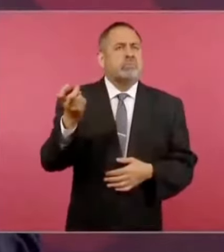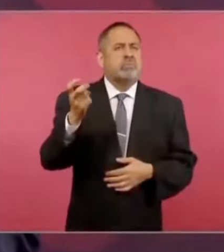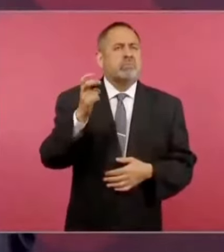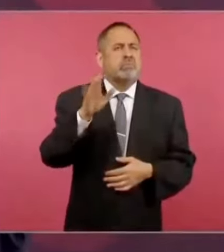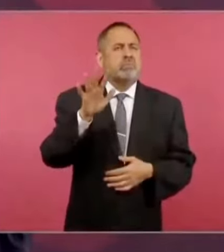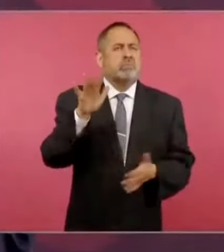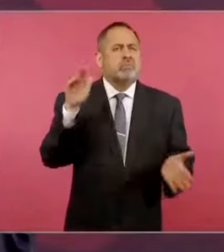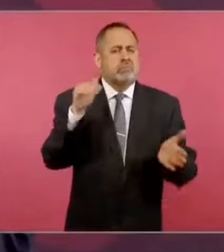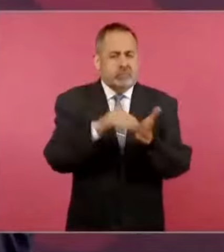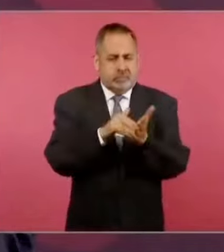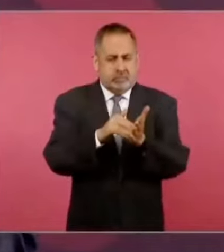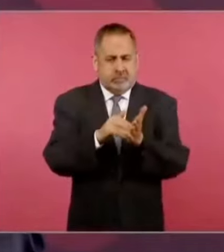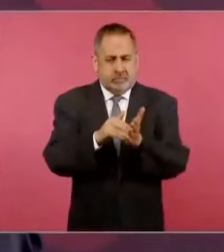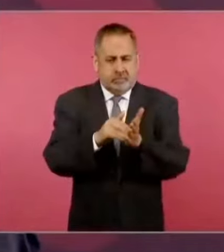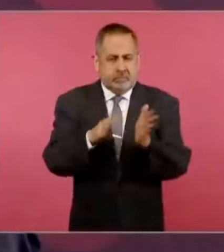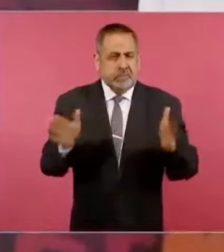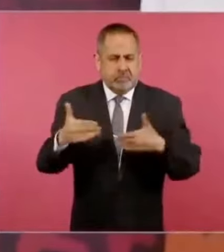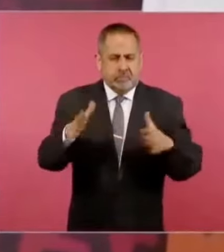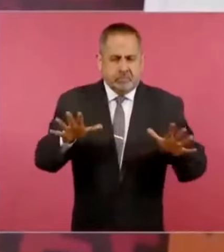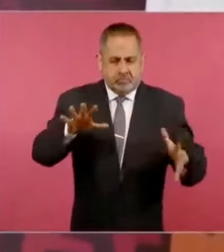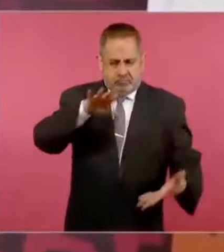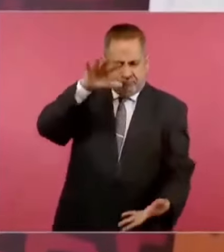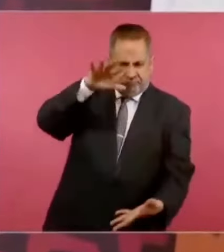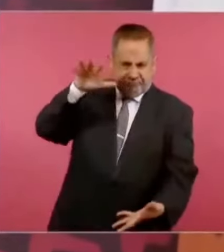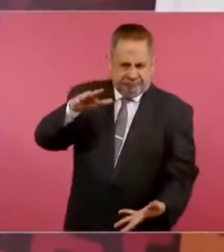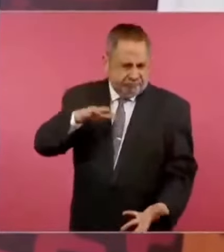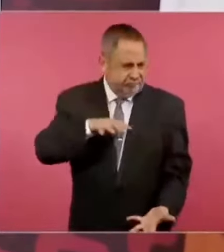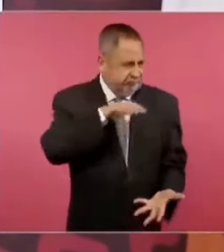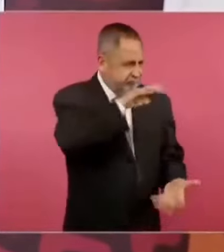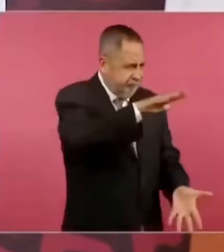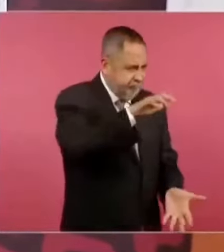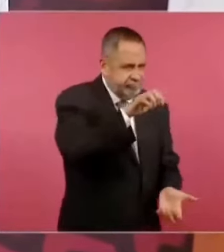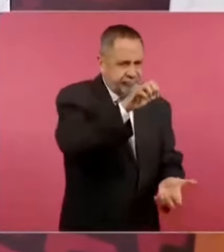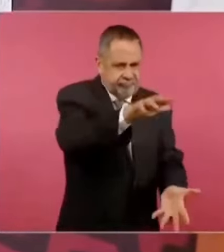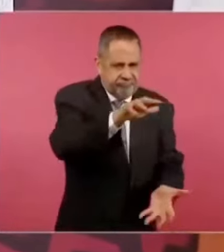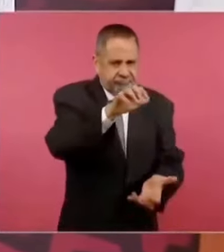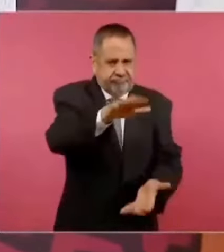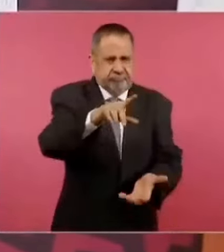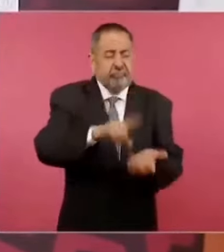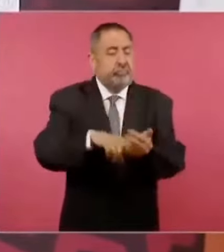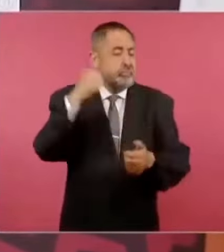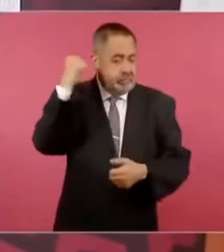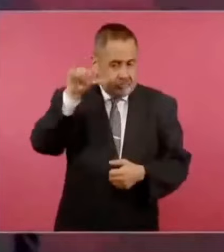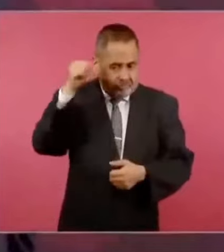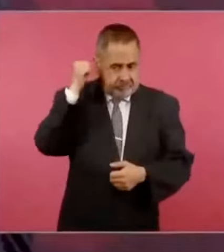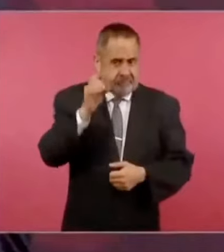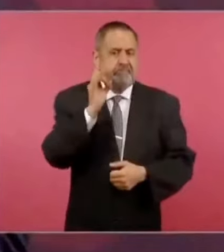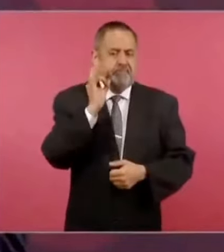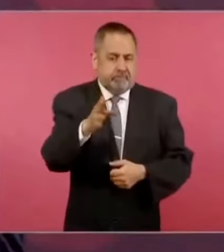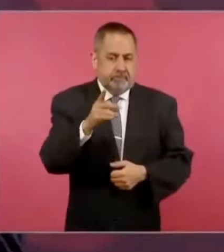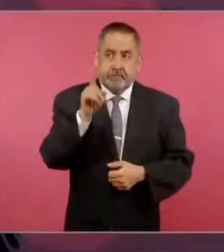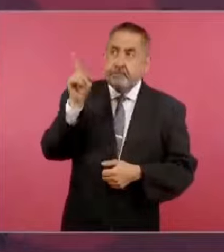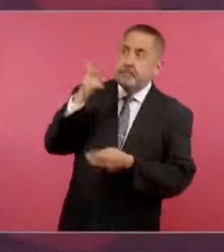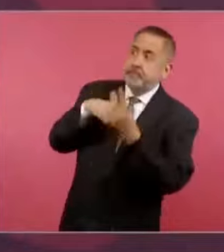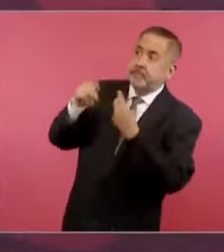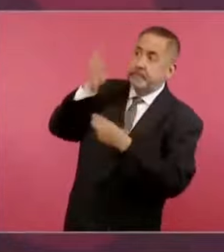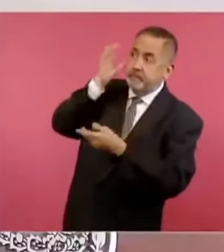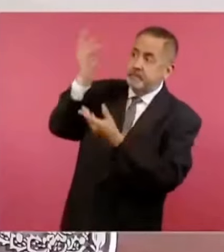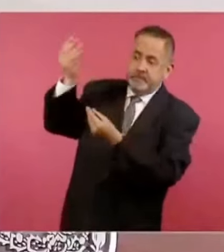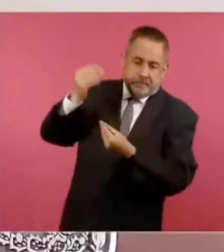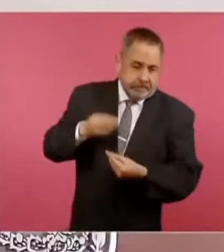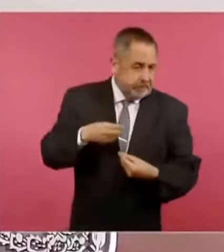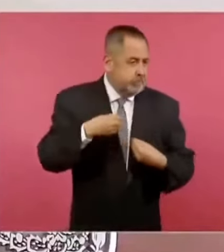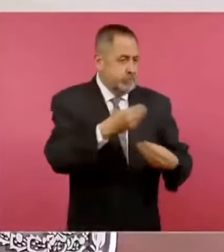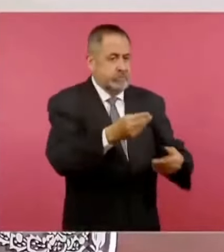mil paquetes de electrodomésticos en Acapulco, 250